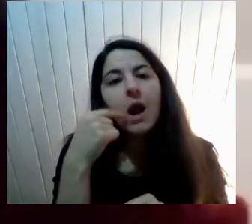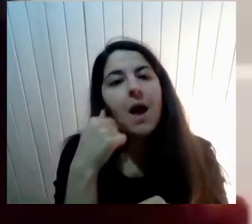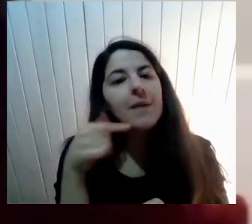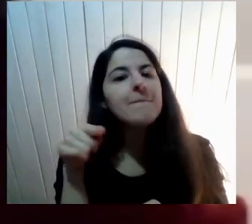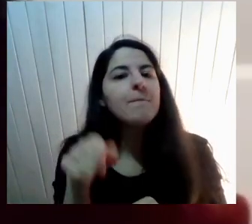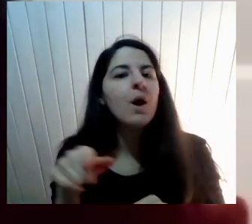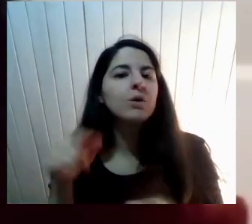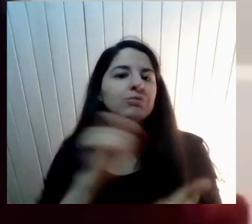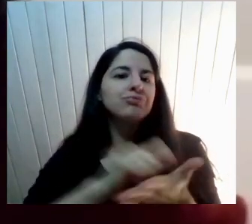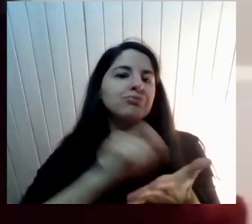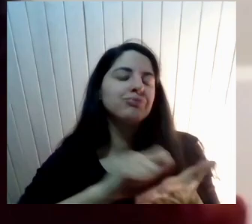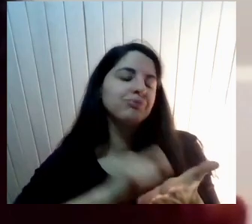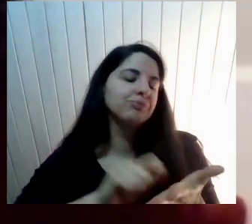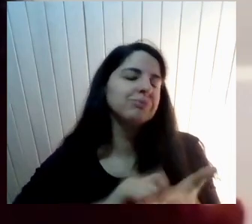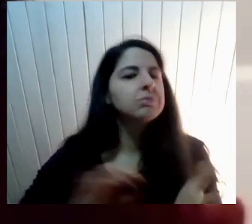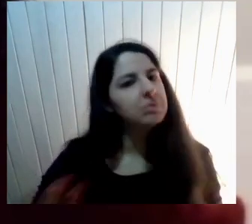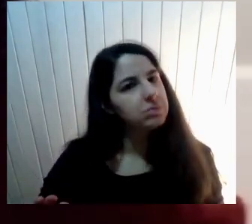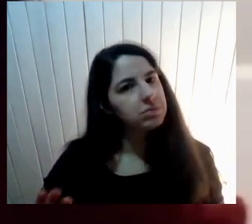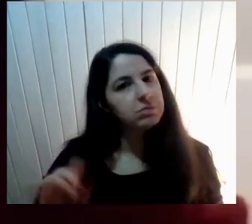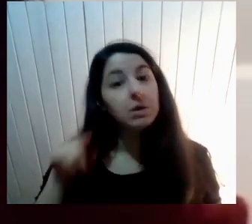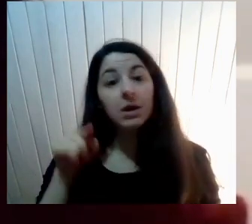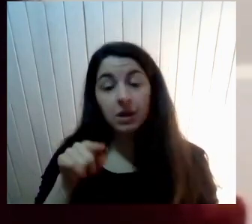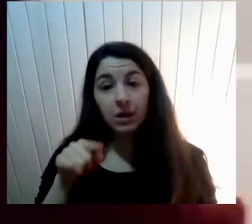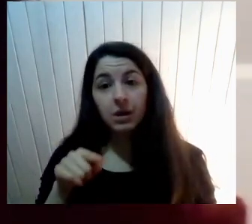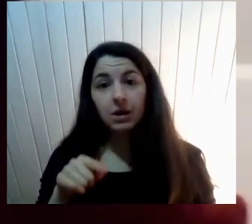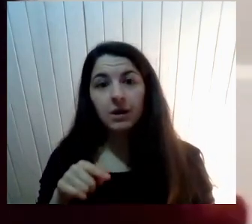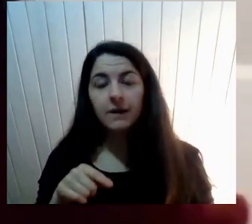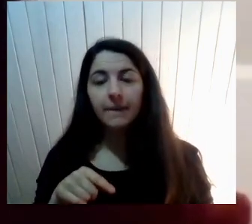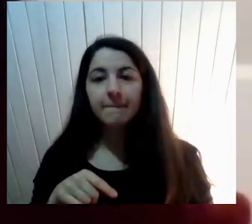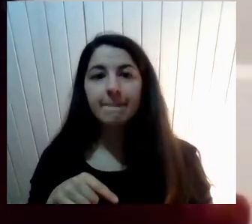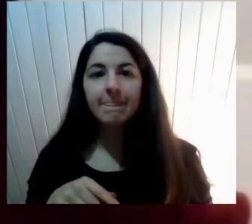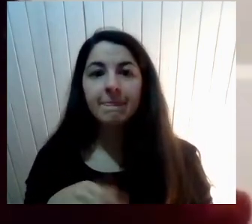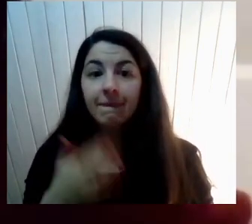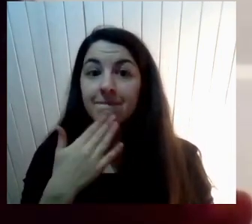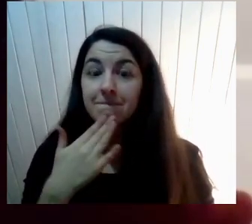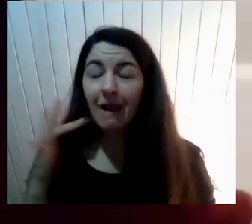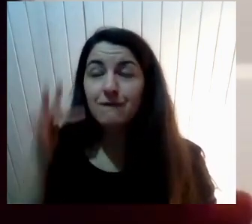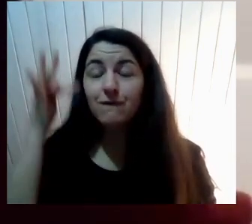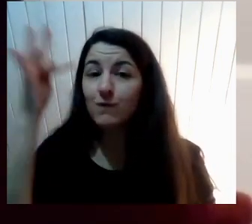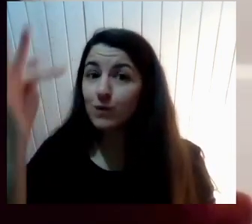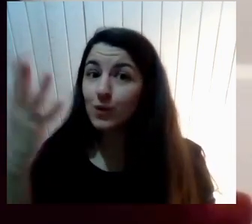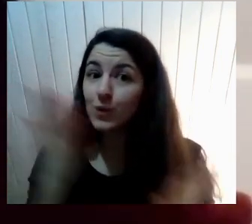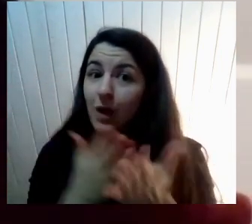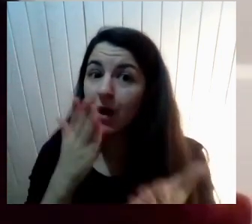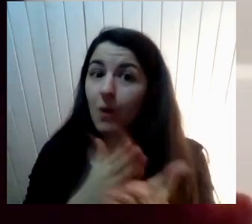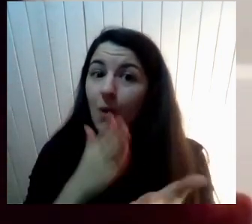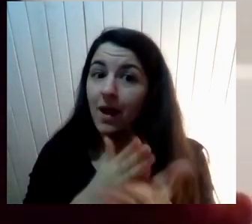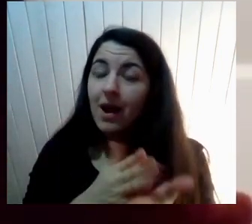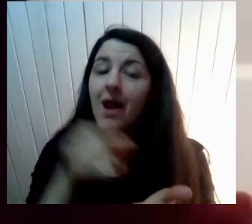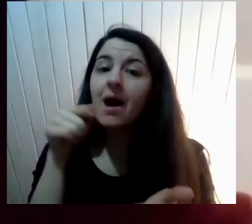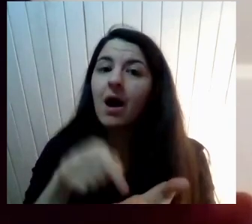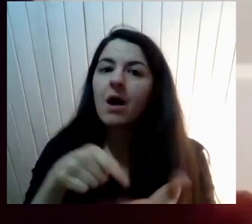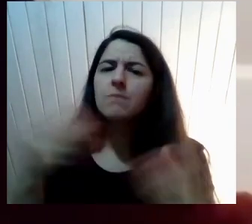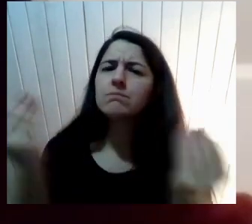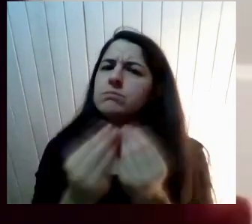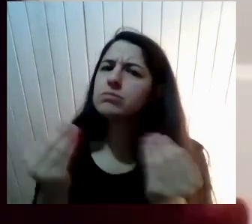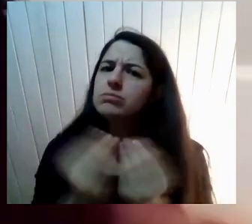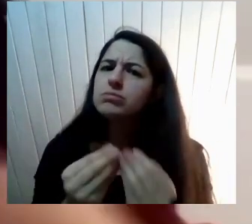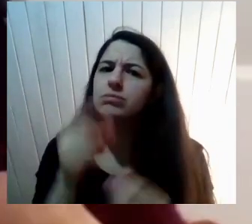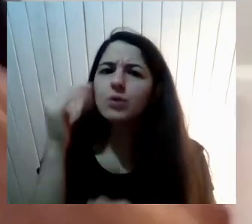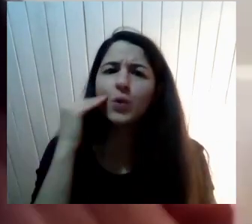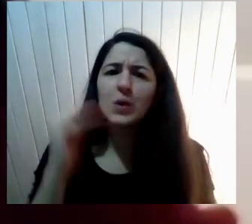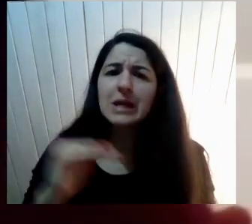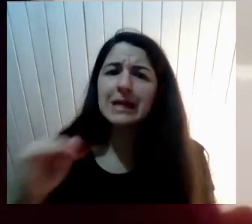Tenemos un ausentismo En los próximos años Escolar Que va a ser Un retroceso En múltiples dimensiones